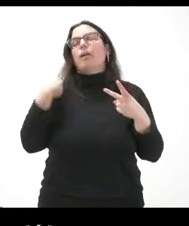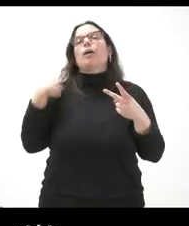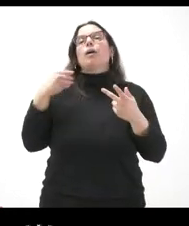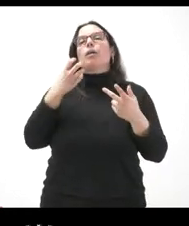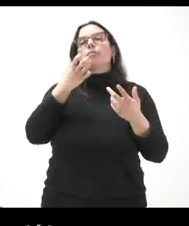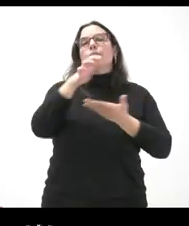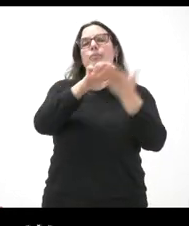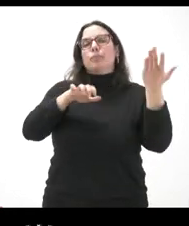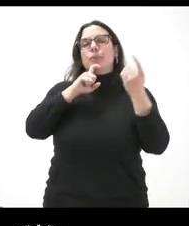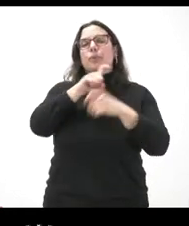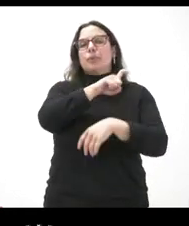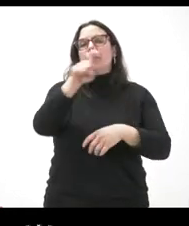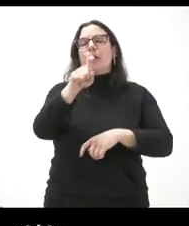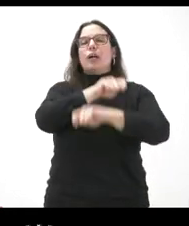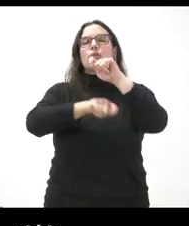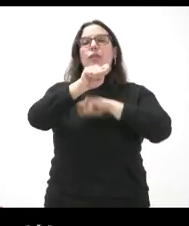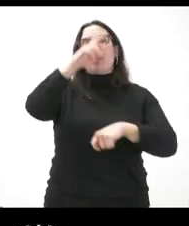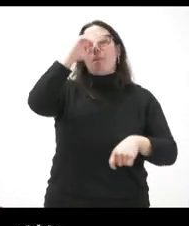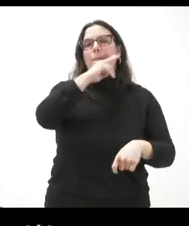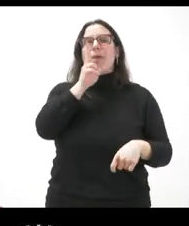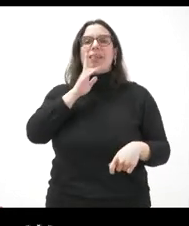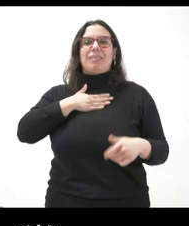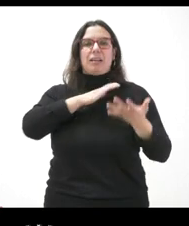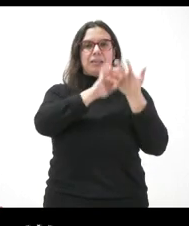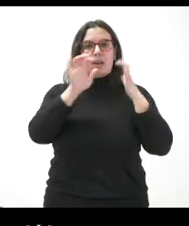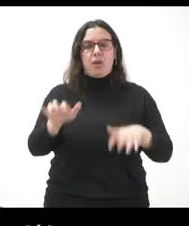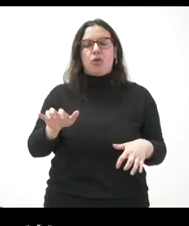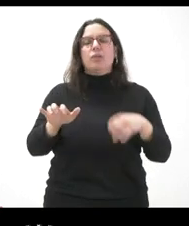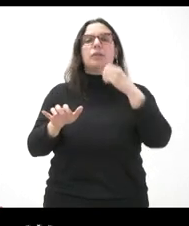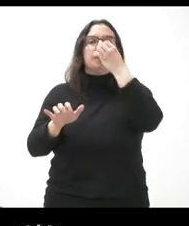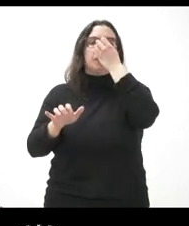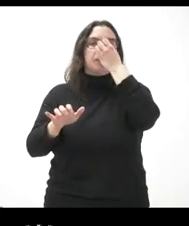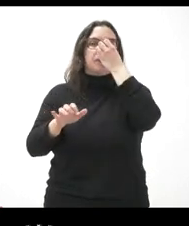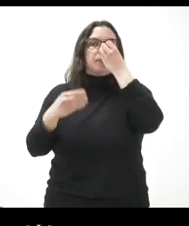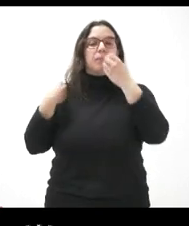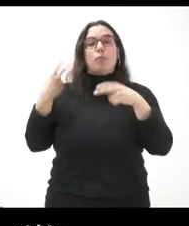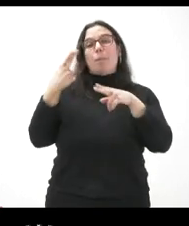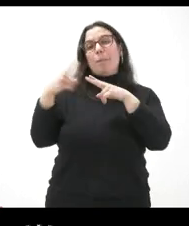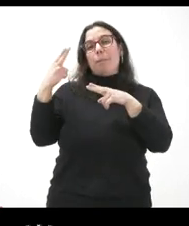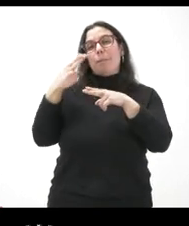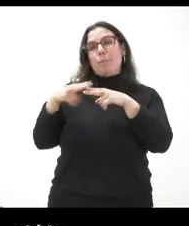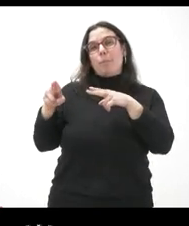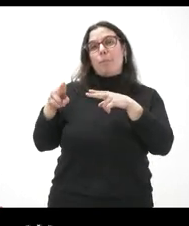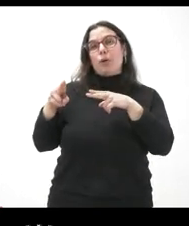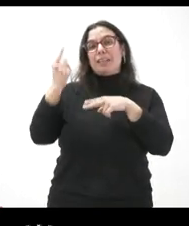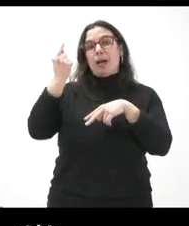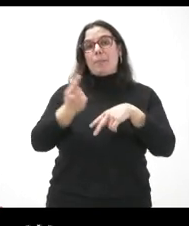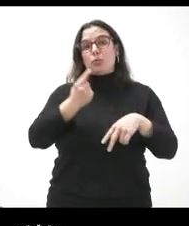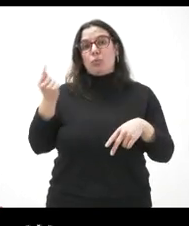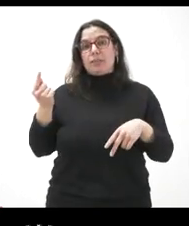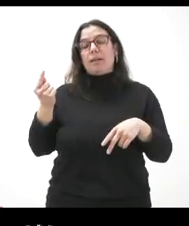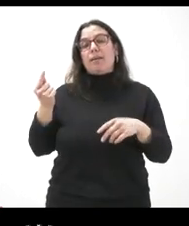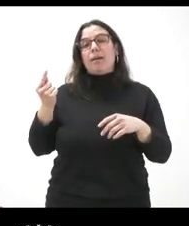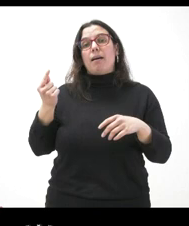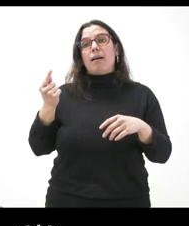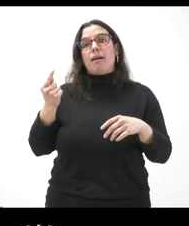las acciones de paz desde Castilla y León, en contra de esta política presupuestaria que ha tomado ahora